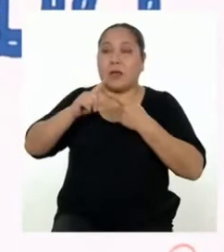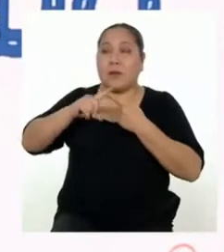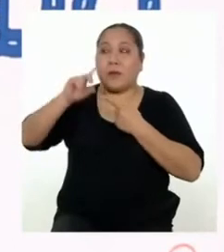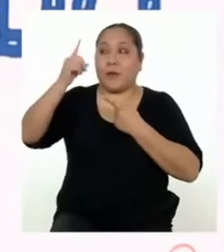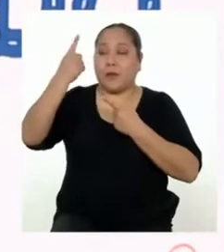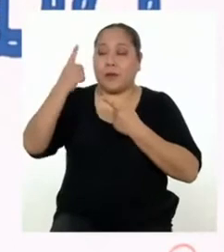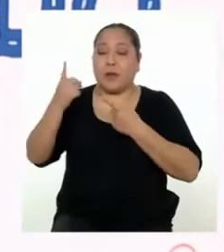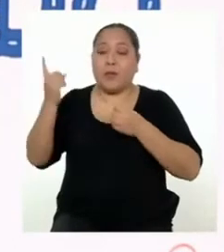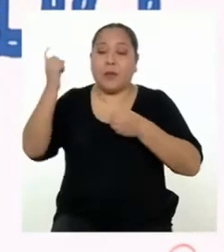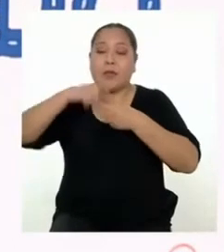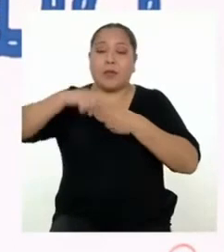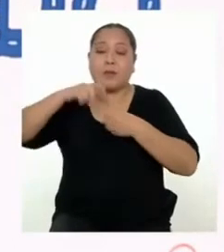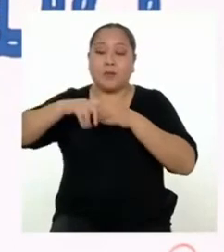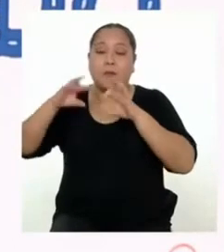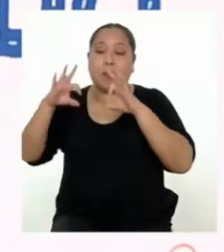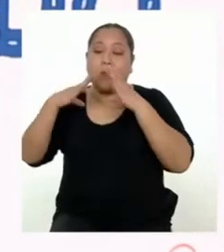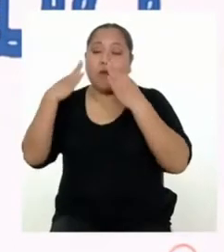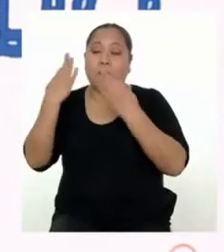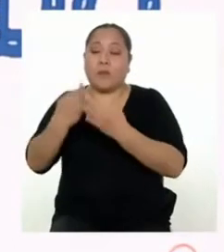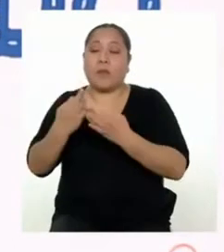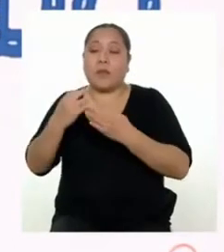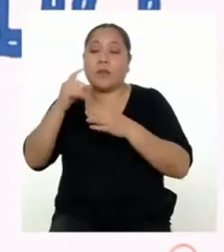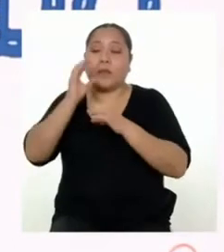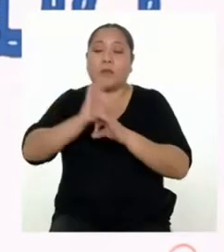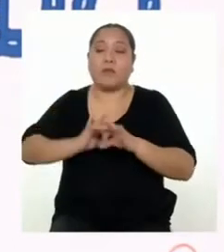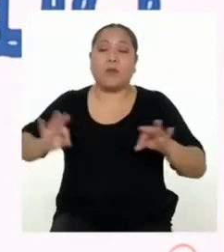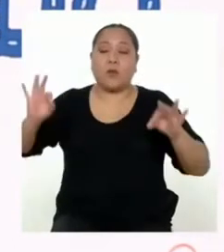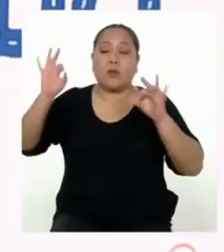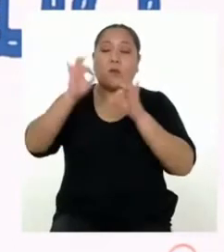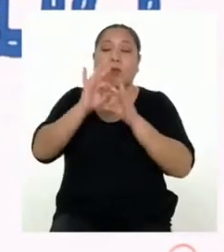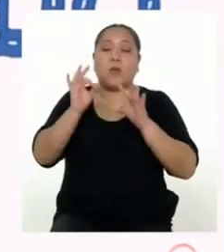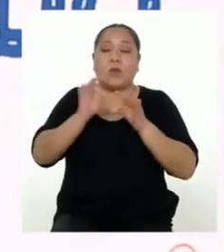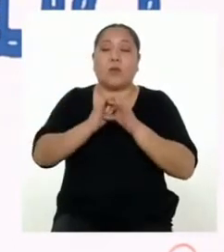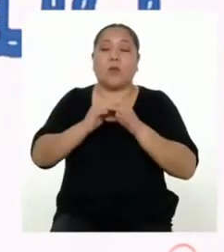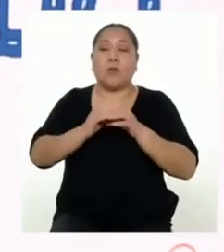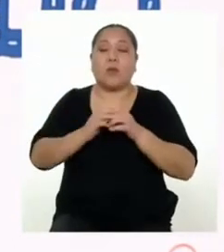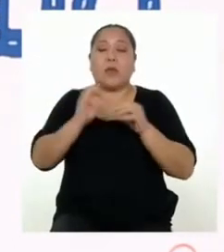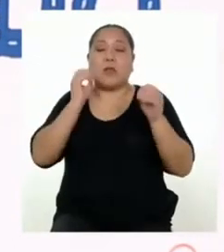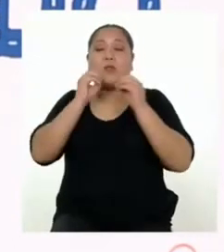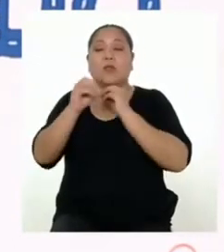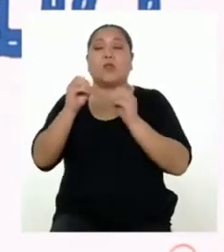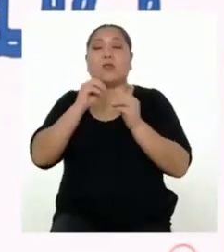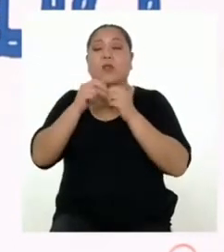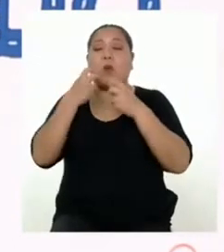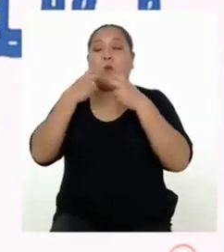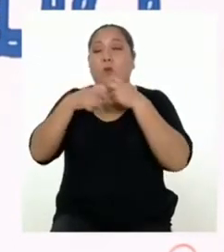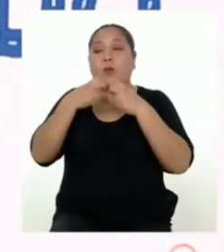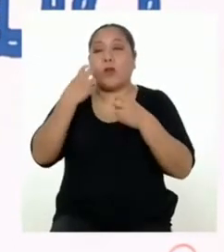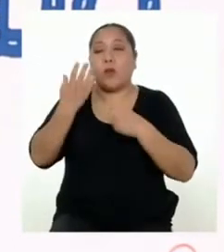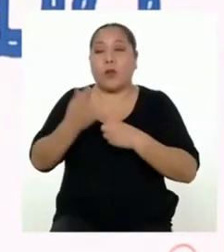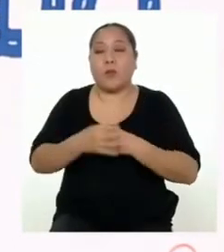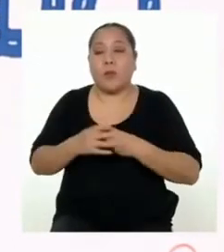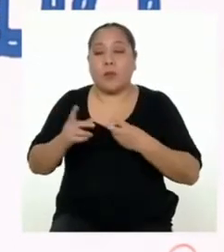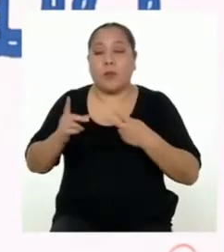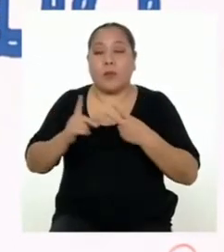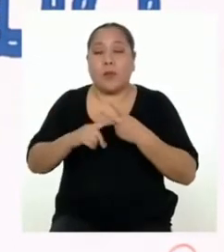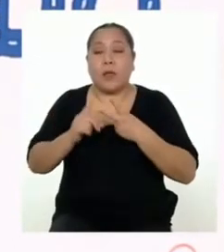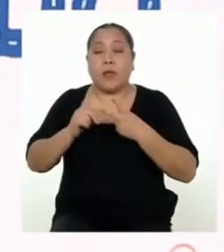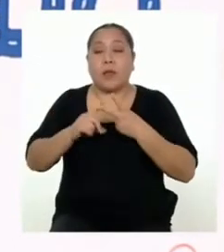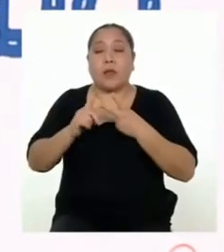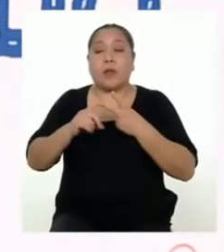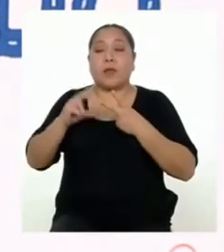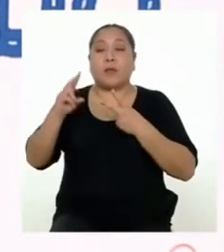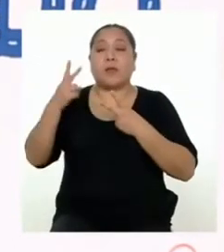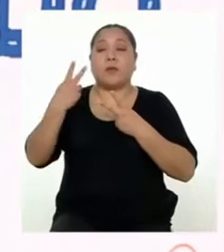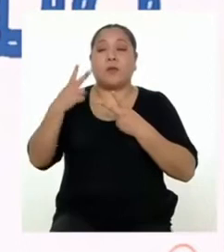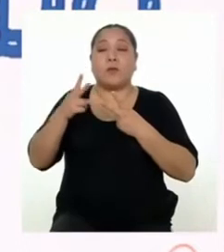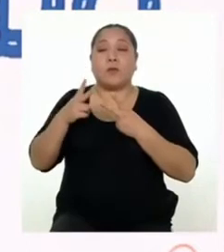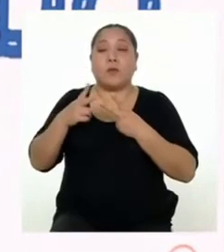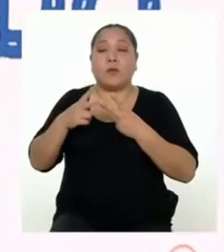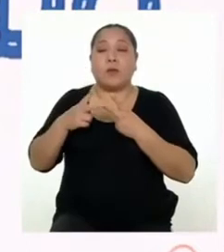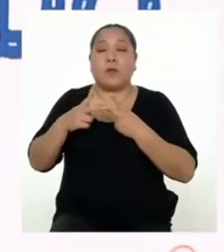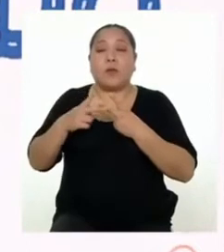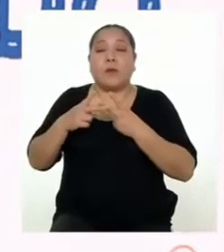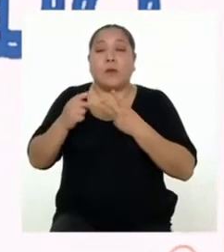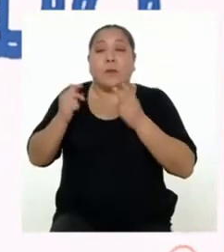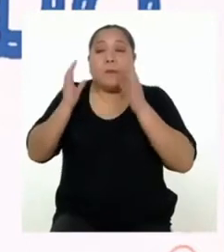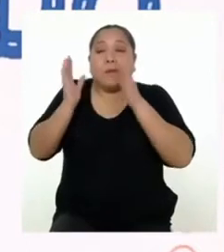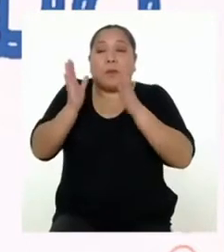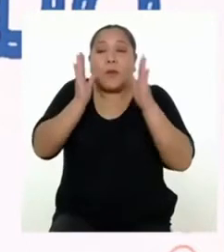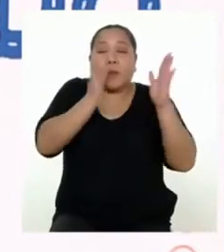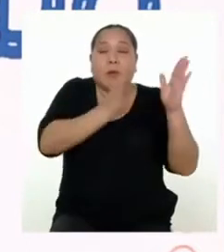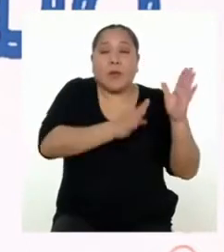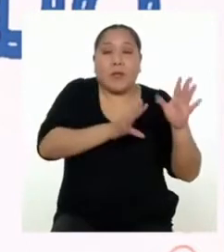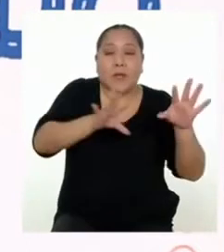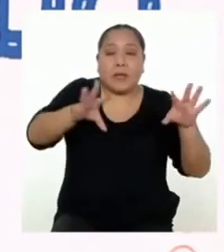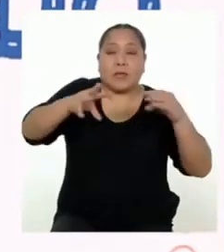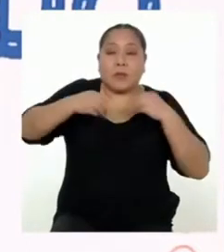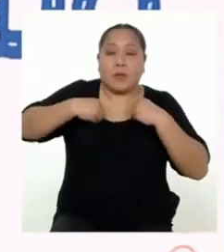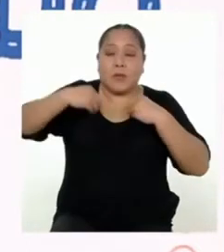que la participación de la familia es importante para resolver una situación problemática. Y la segunda es la necesidad de organizarnos